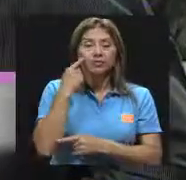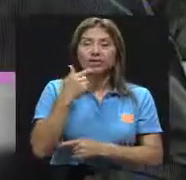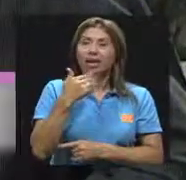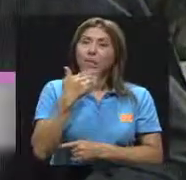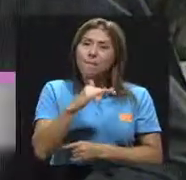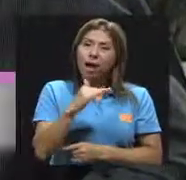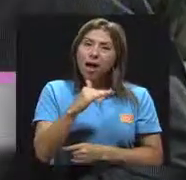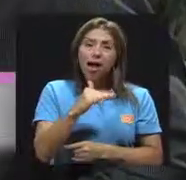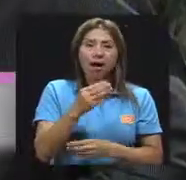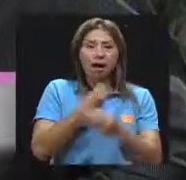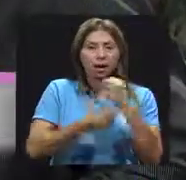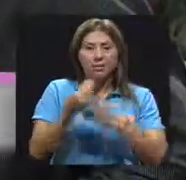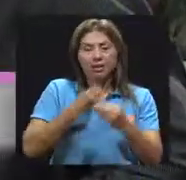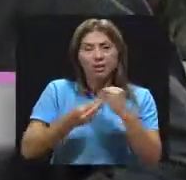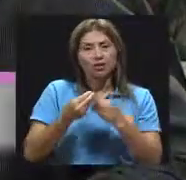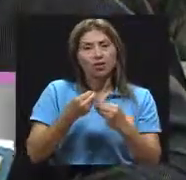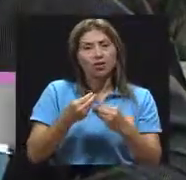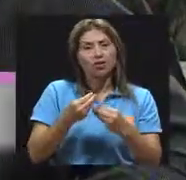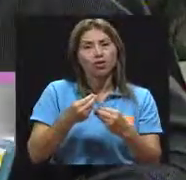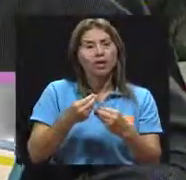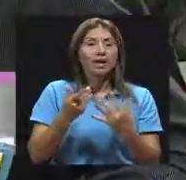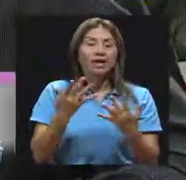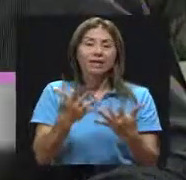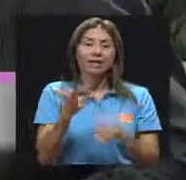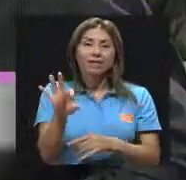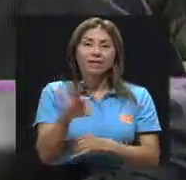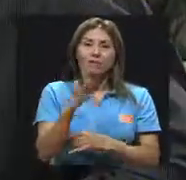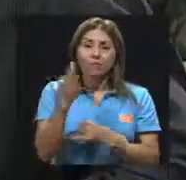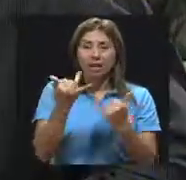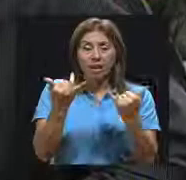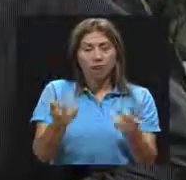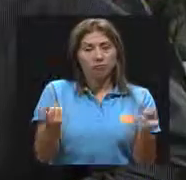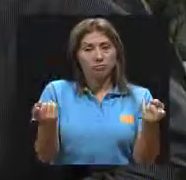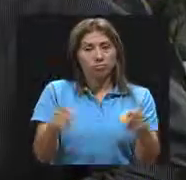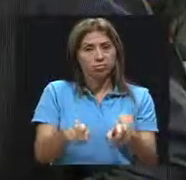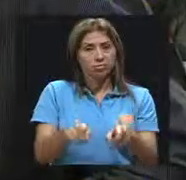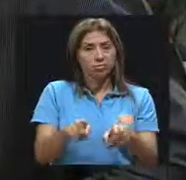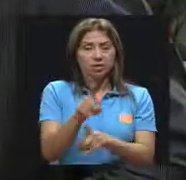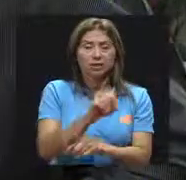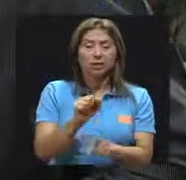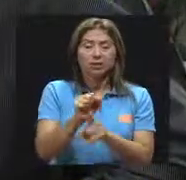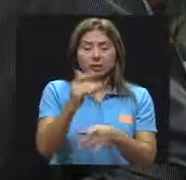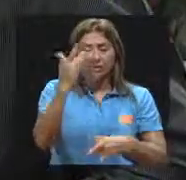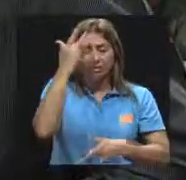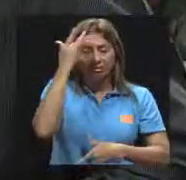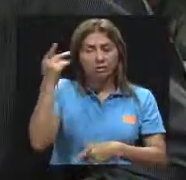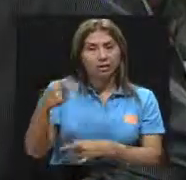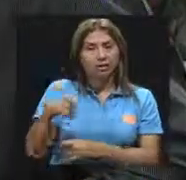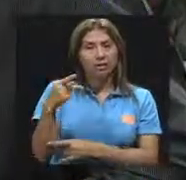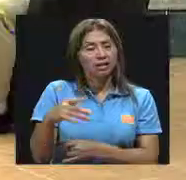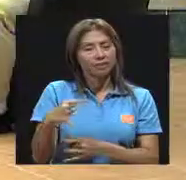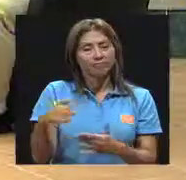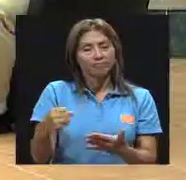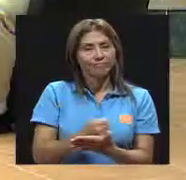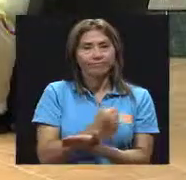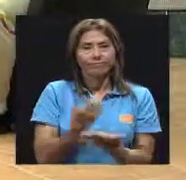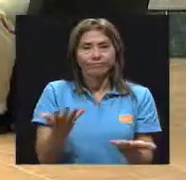para los principales factores de riesgo que hoy nuestra sociedad está sufriendo, principalmente en torno a lo que es